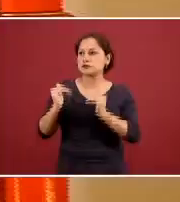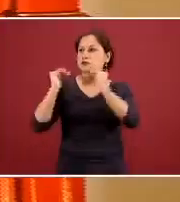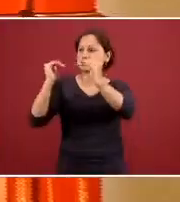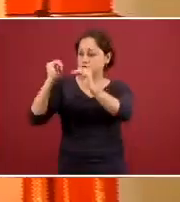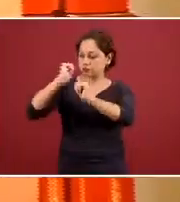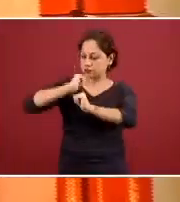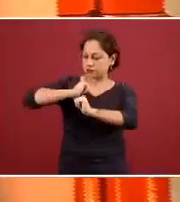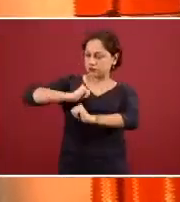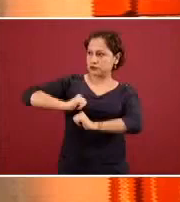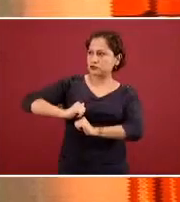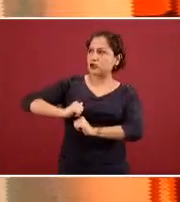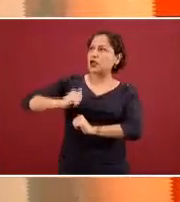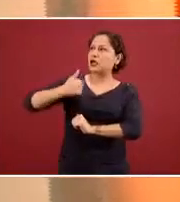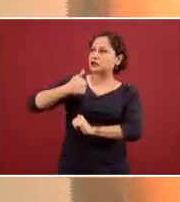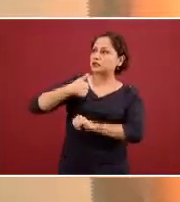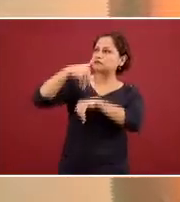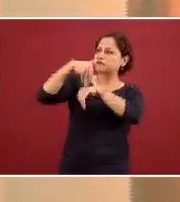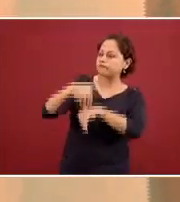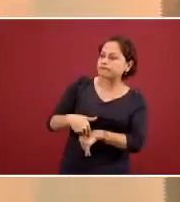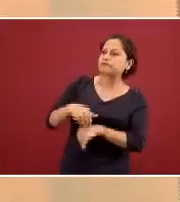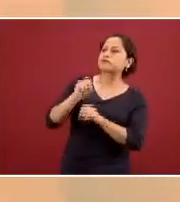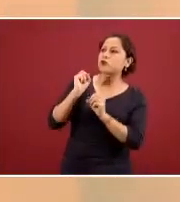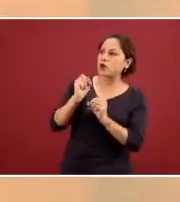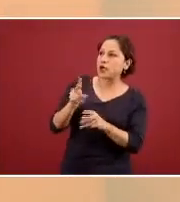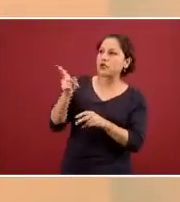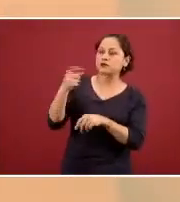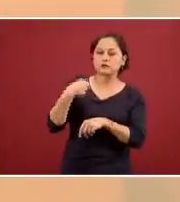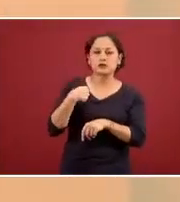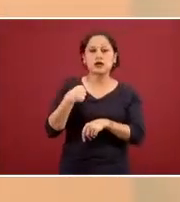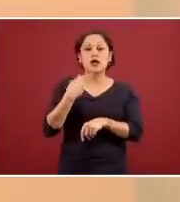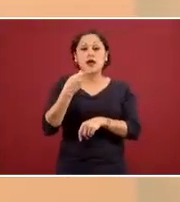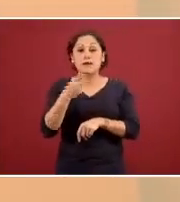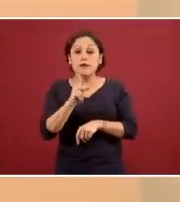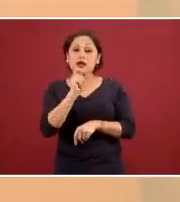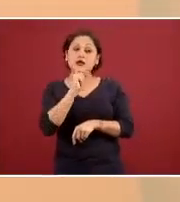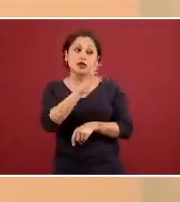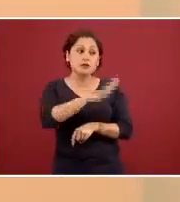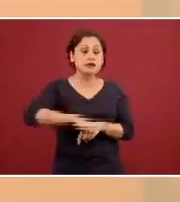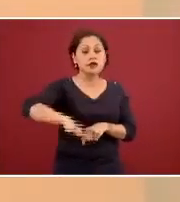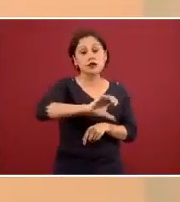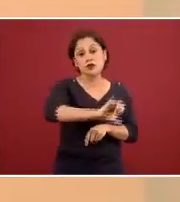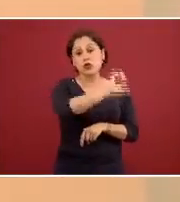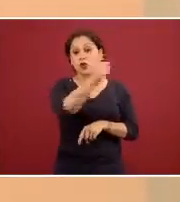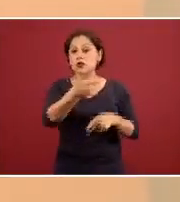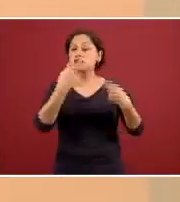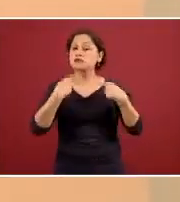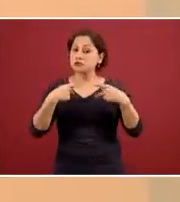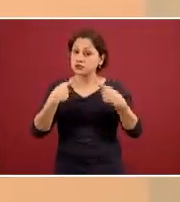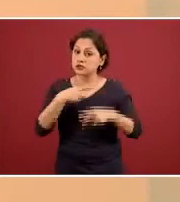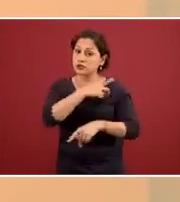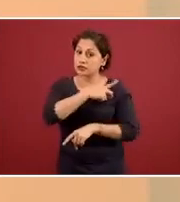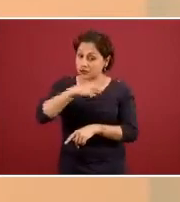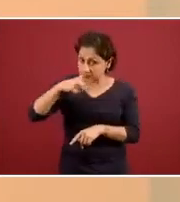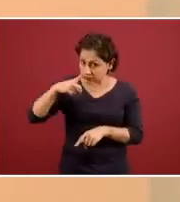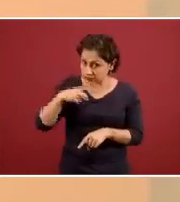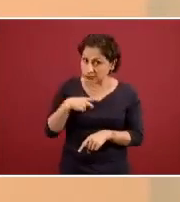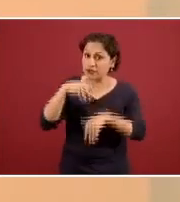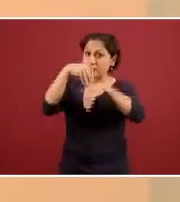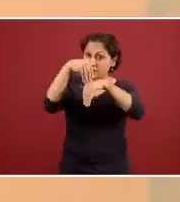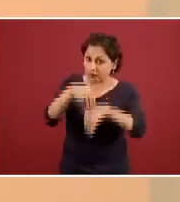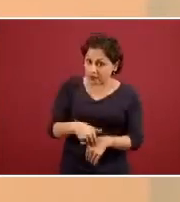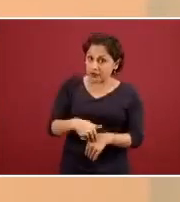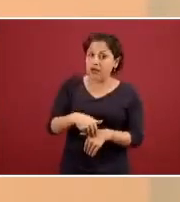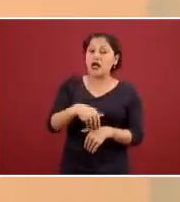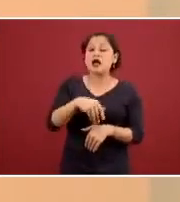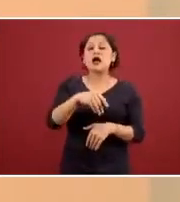también se agradece y se insta a la gente a que tome sus propias formas para enfrentar esto tanto como para pasar el tiempo